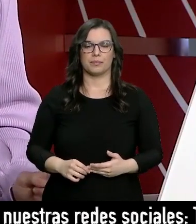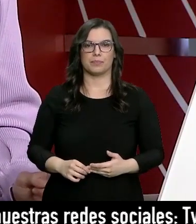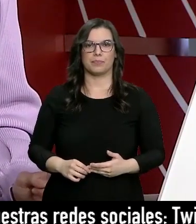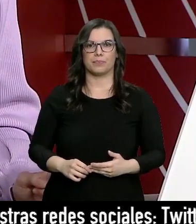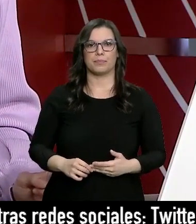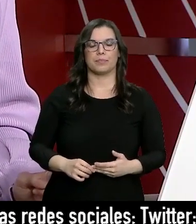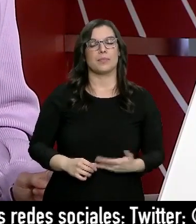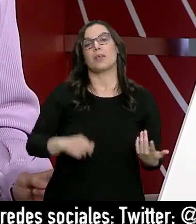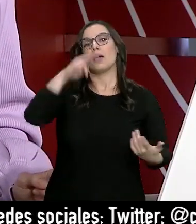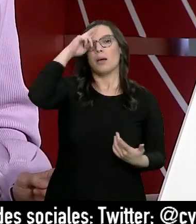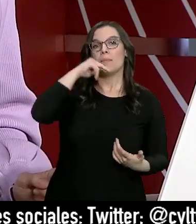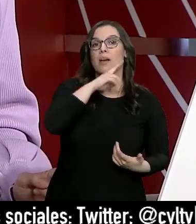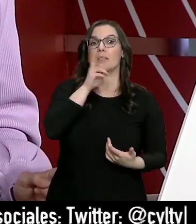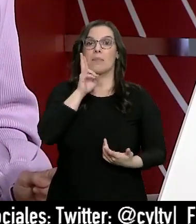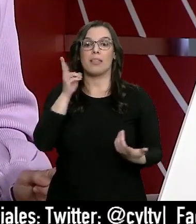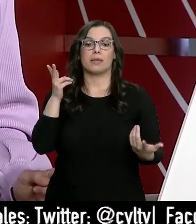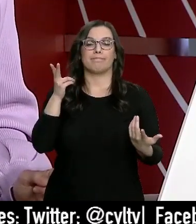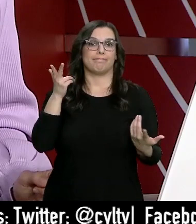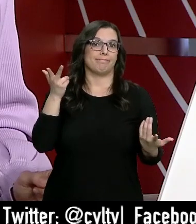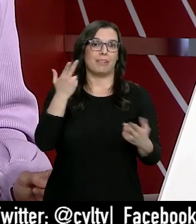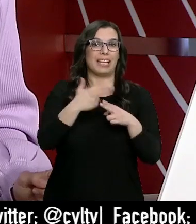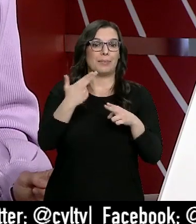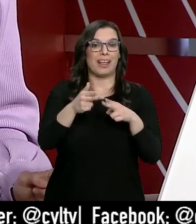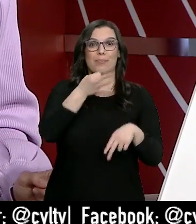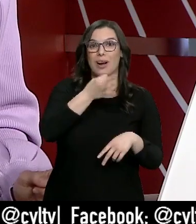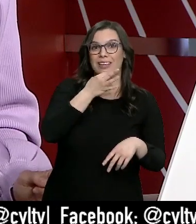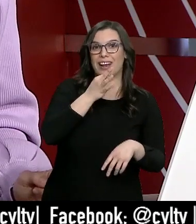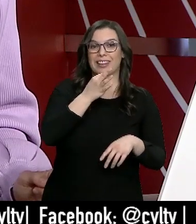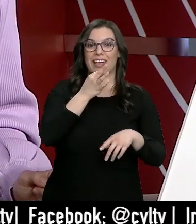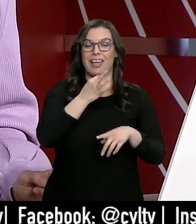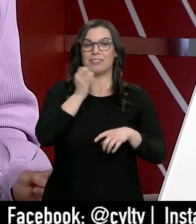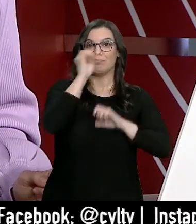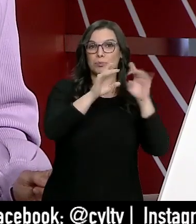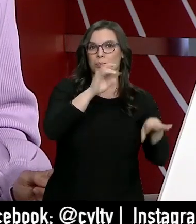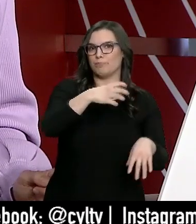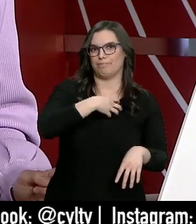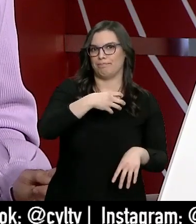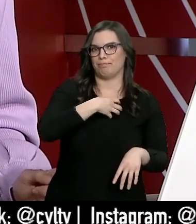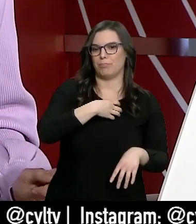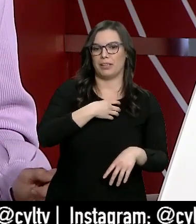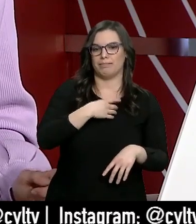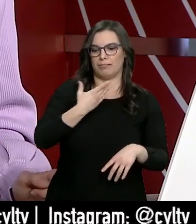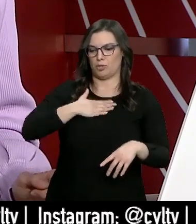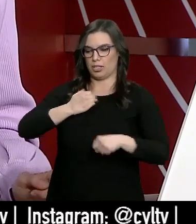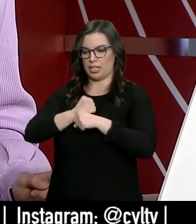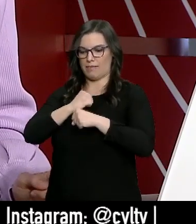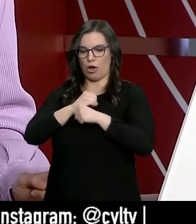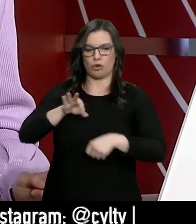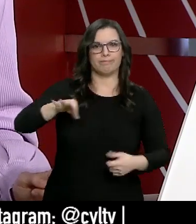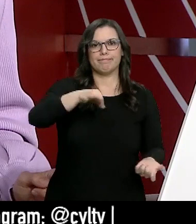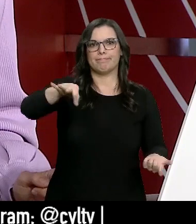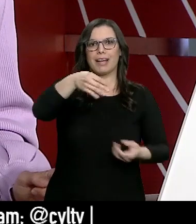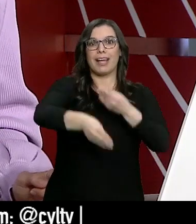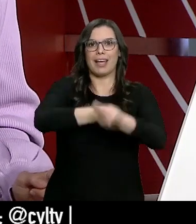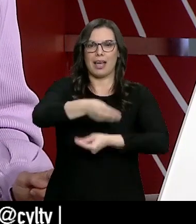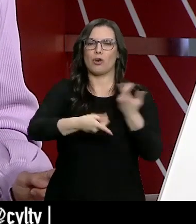Los padres siguen sin poder llevar a sus hijos a actividades extraescolares. Conciliar es una odisea y eso trastoca el estado de ánimo